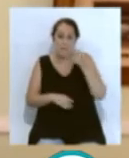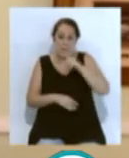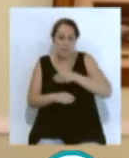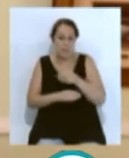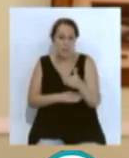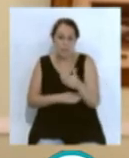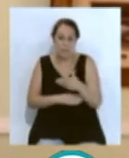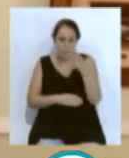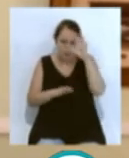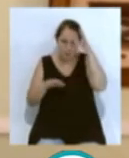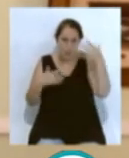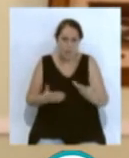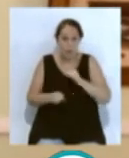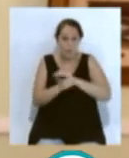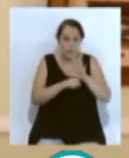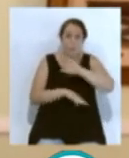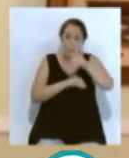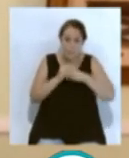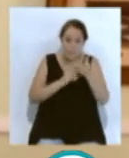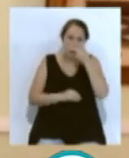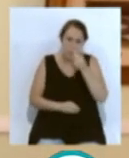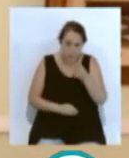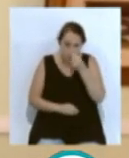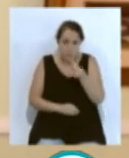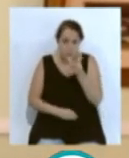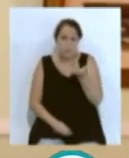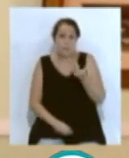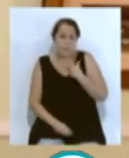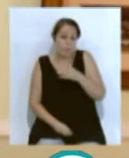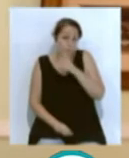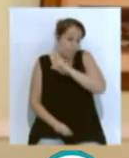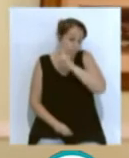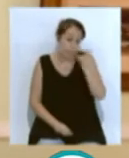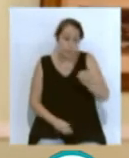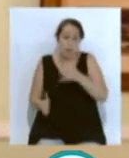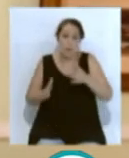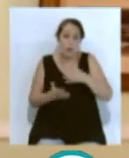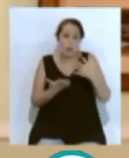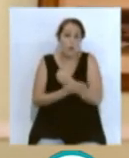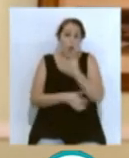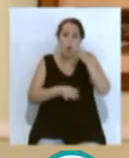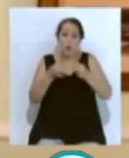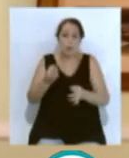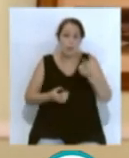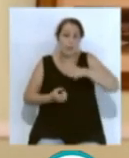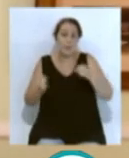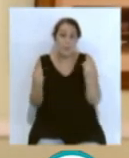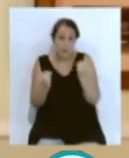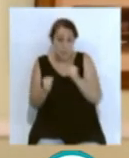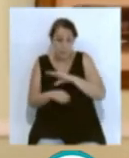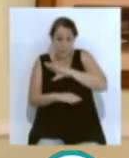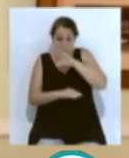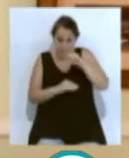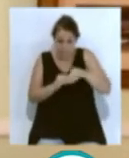-19 se le añadirán procesos gripales y catarrales de todas las épocas de otoño e invierno y además se